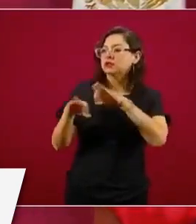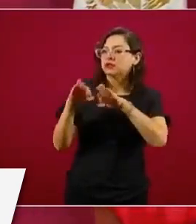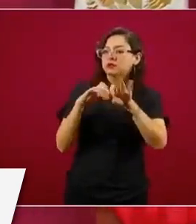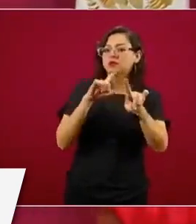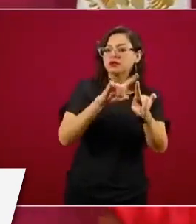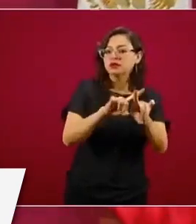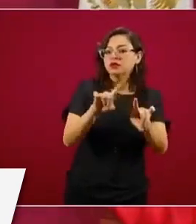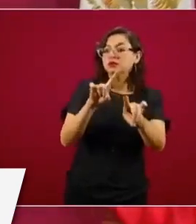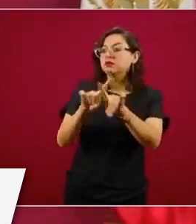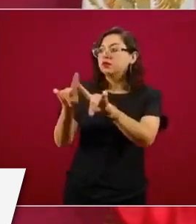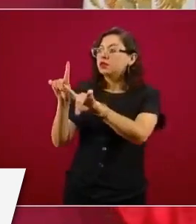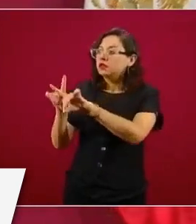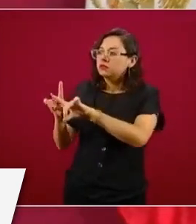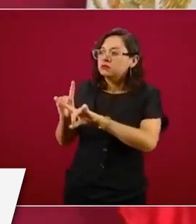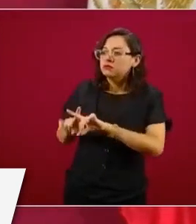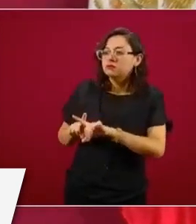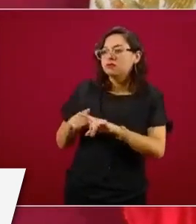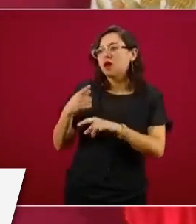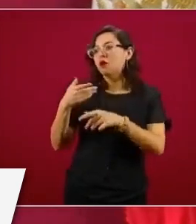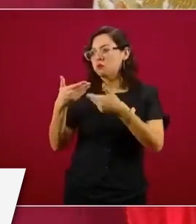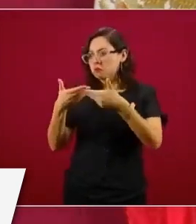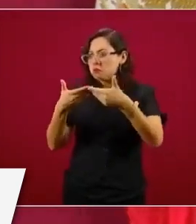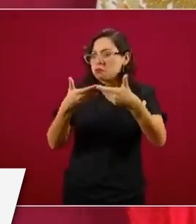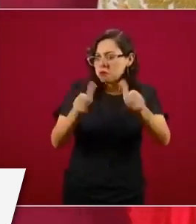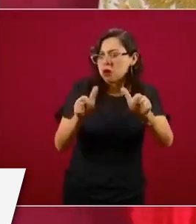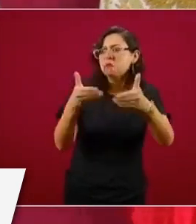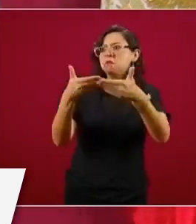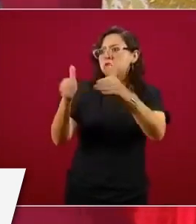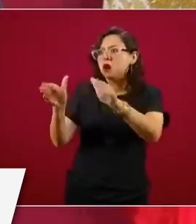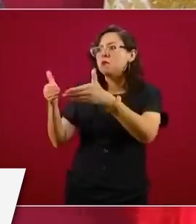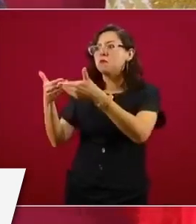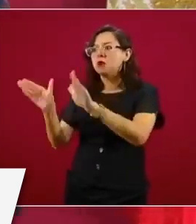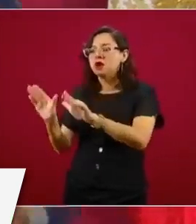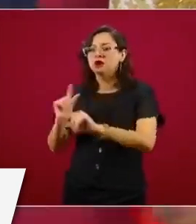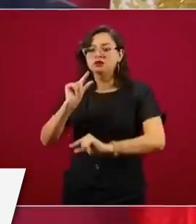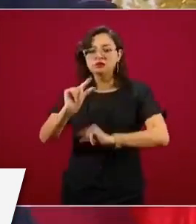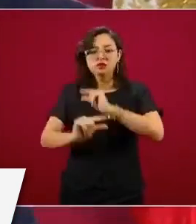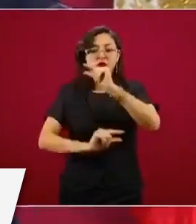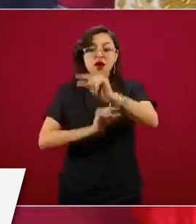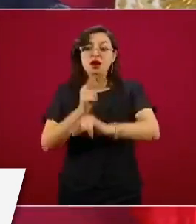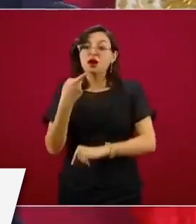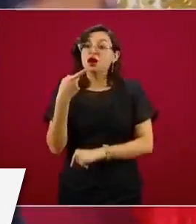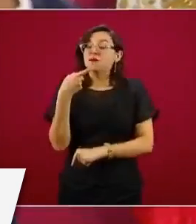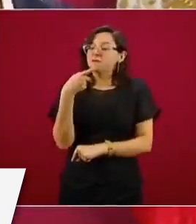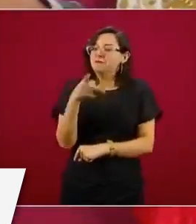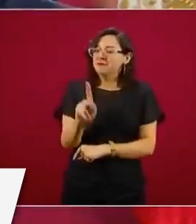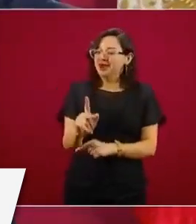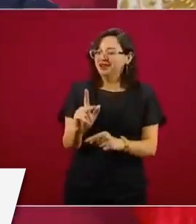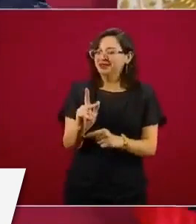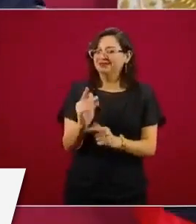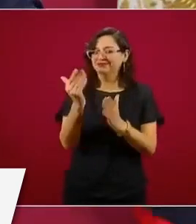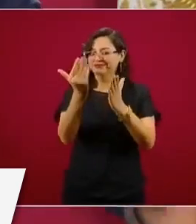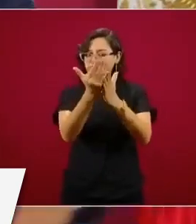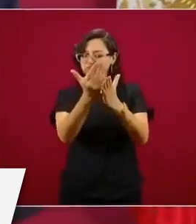todo con protocolo, la sana distancia,